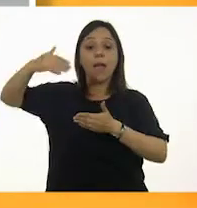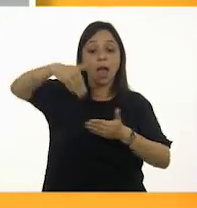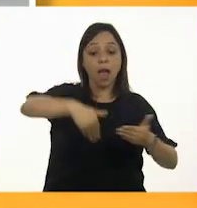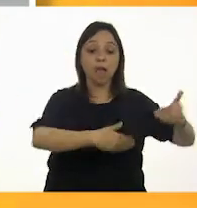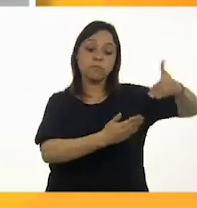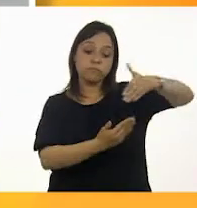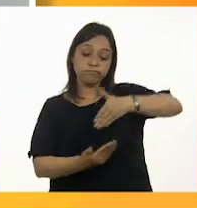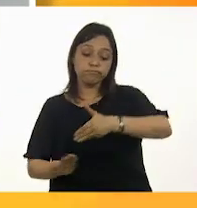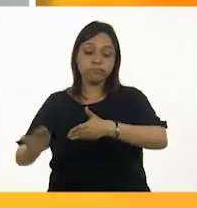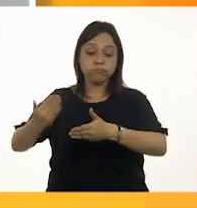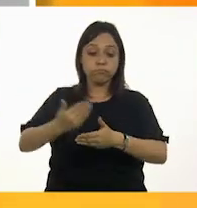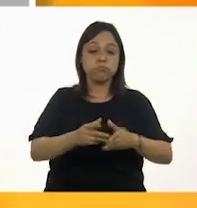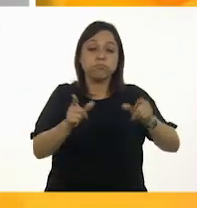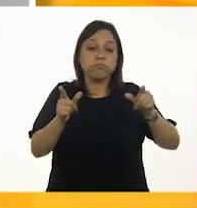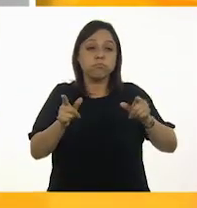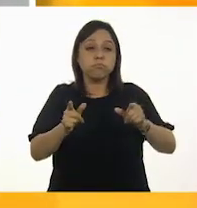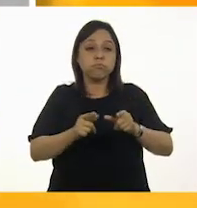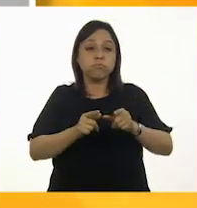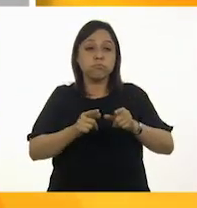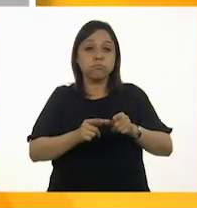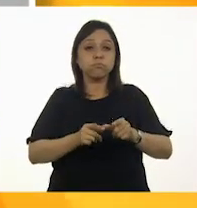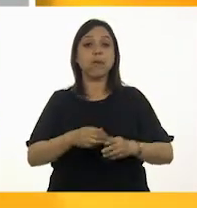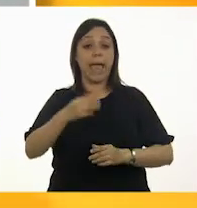Lili, el